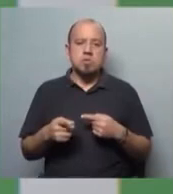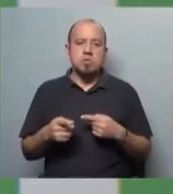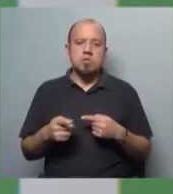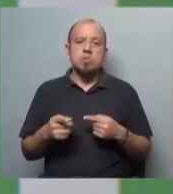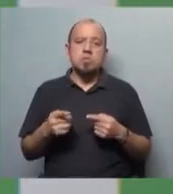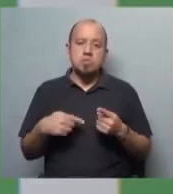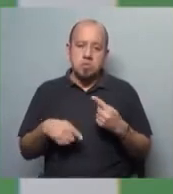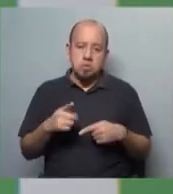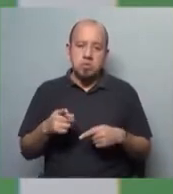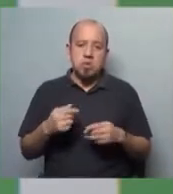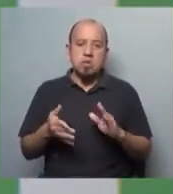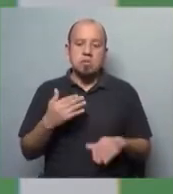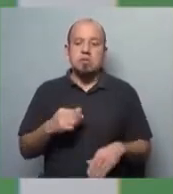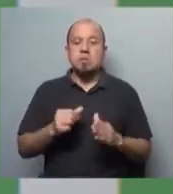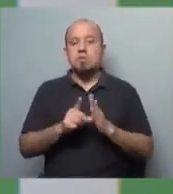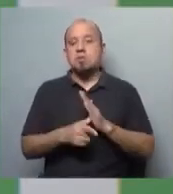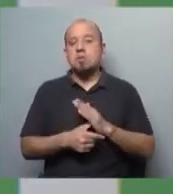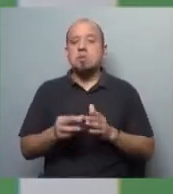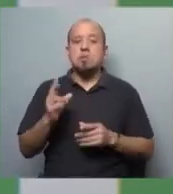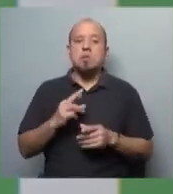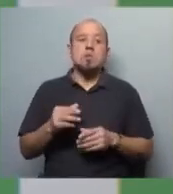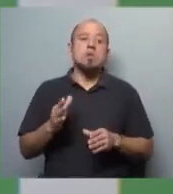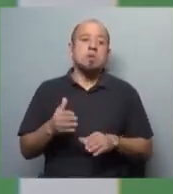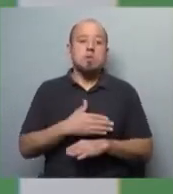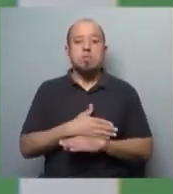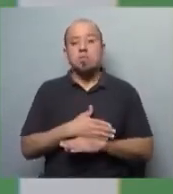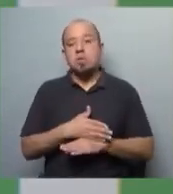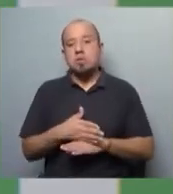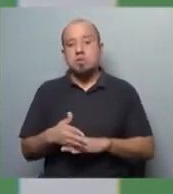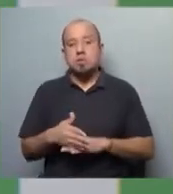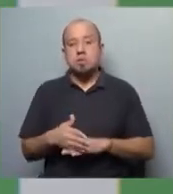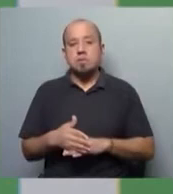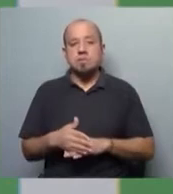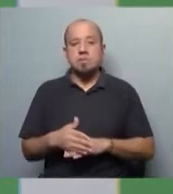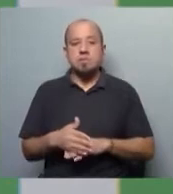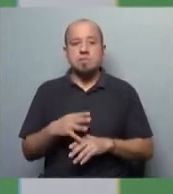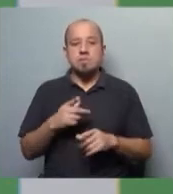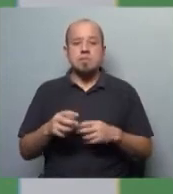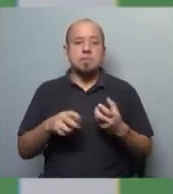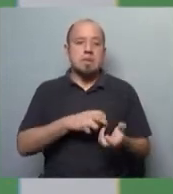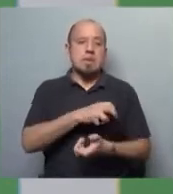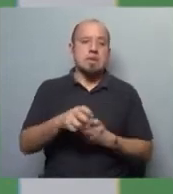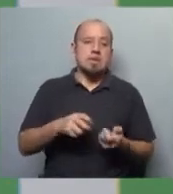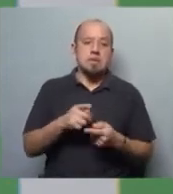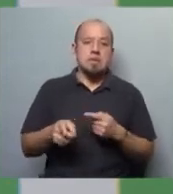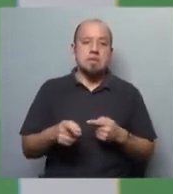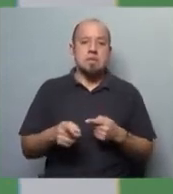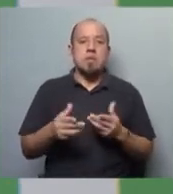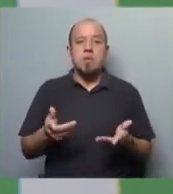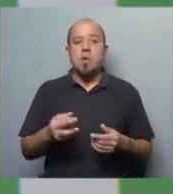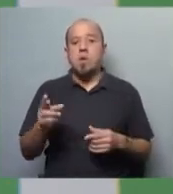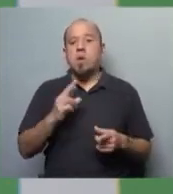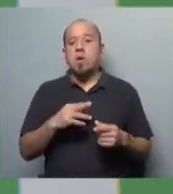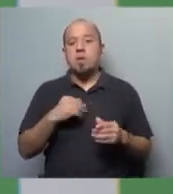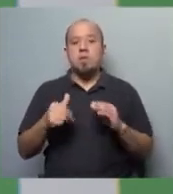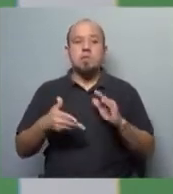pero, digamos, es la región más lenta en términos de respuesta. Y luego de eso, lo que ha pasado es que a la crisis de la pandemia, la respuesta de la